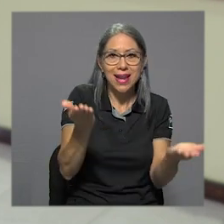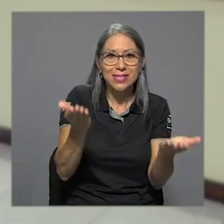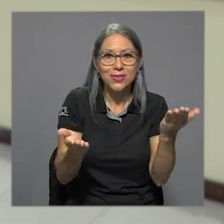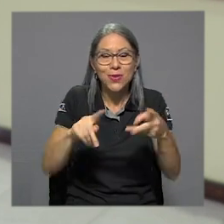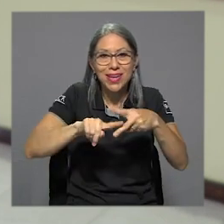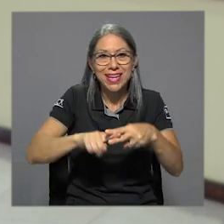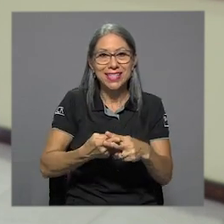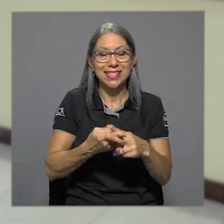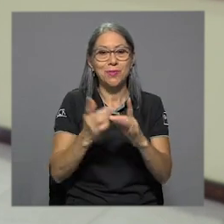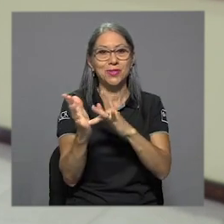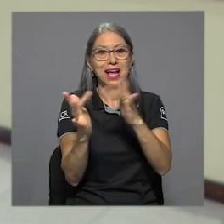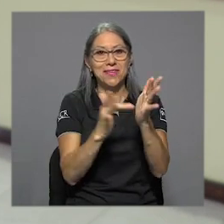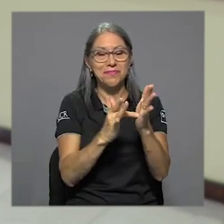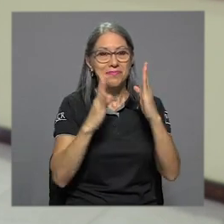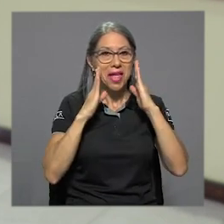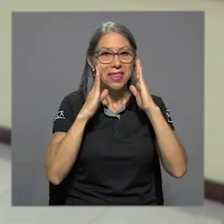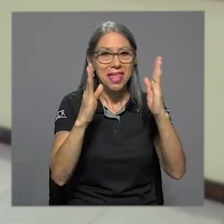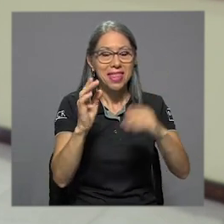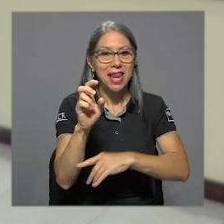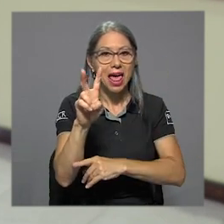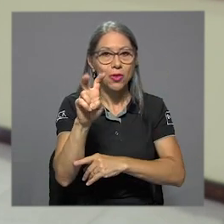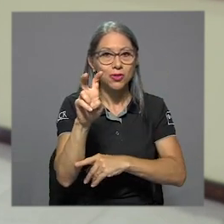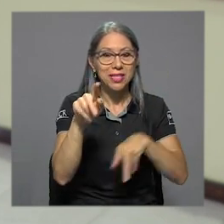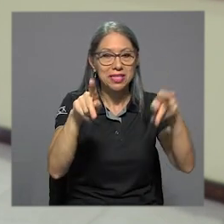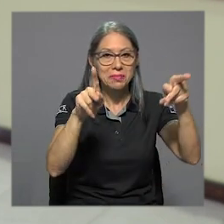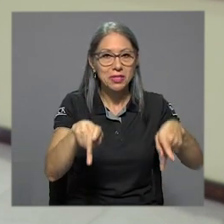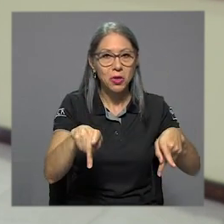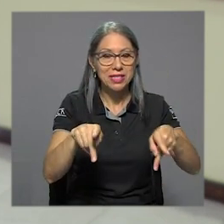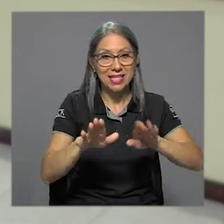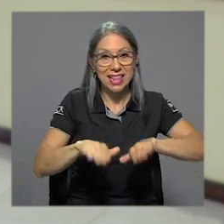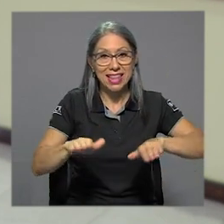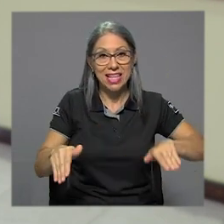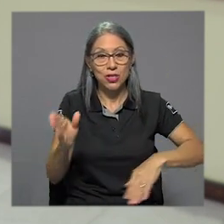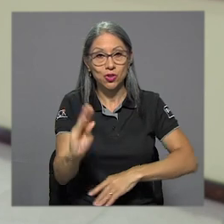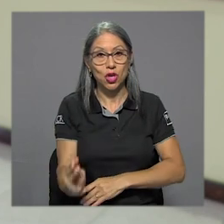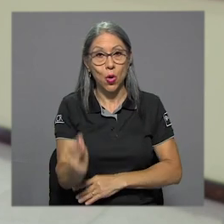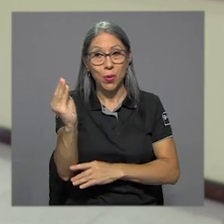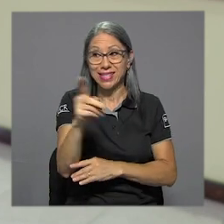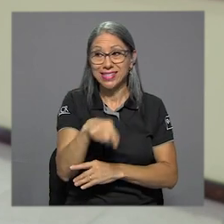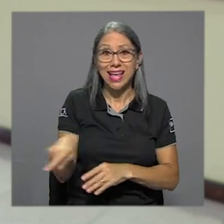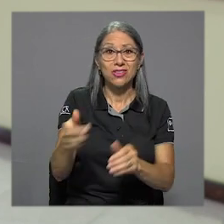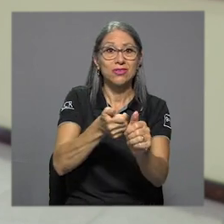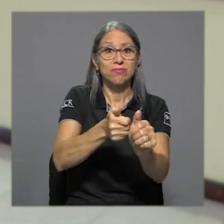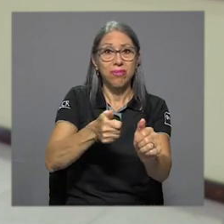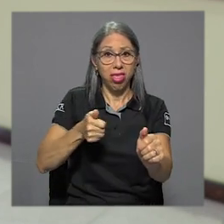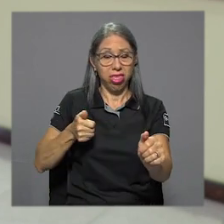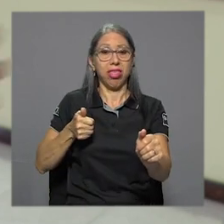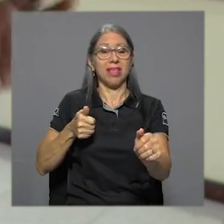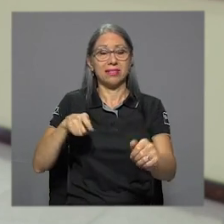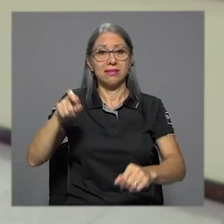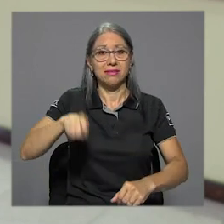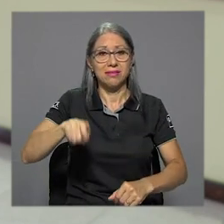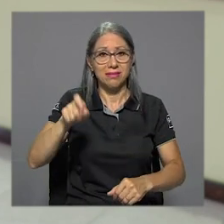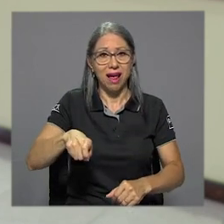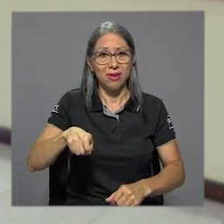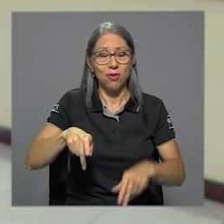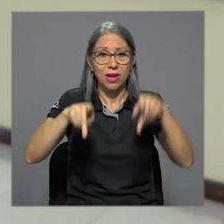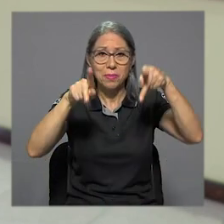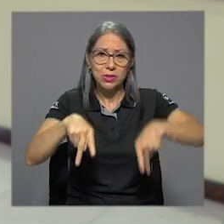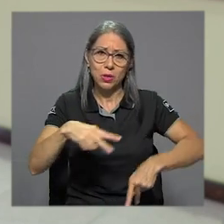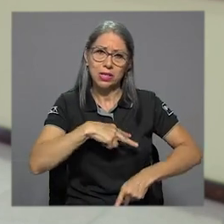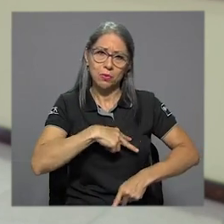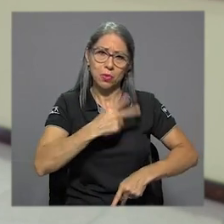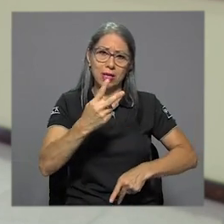en abril y atender a 200 personas, niños y jóvenes que están en condición de rezago y que es necesario